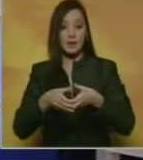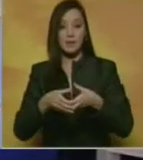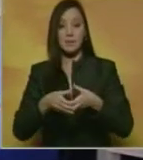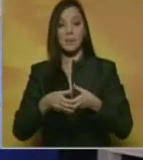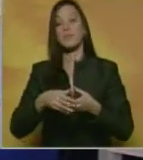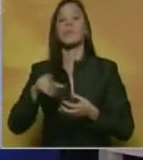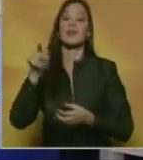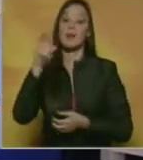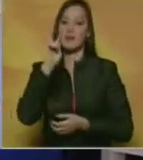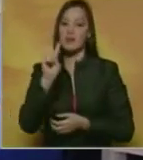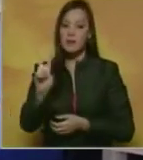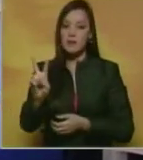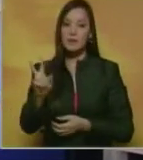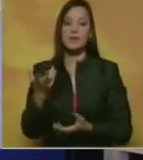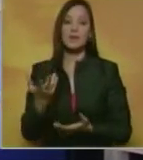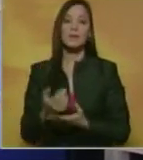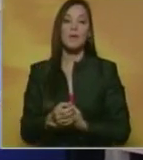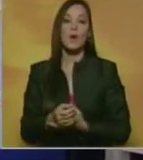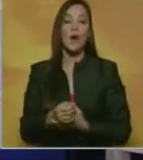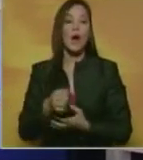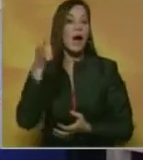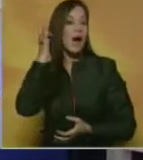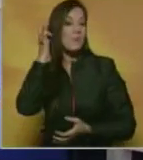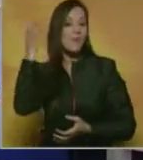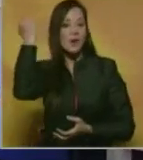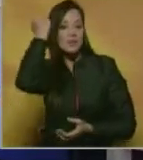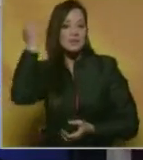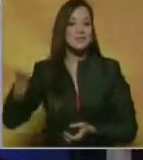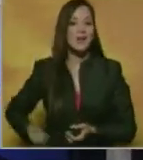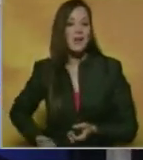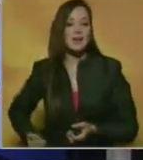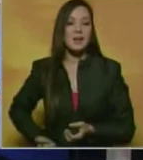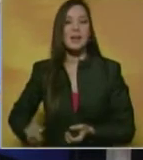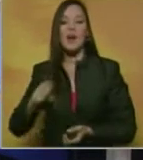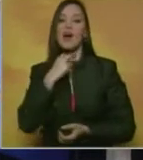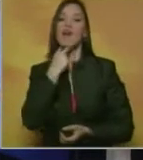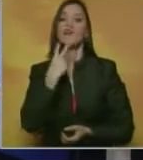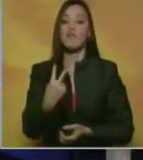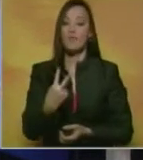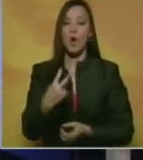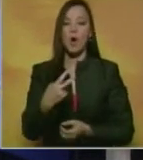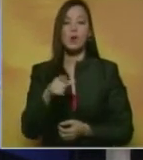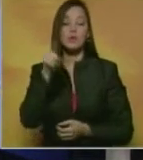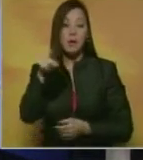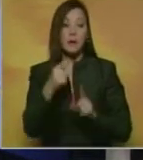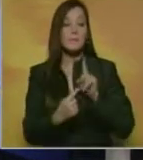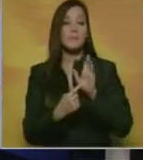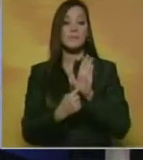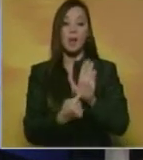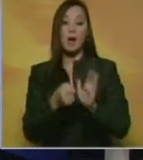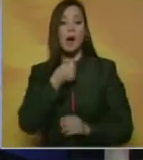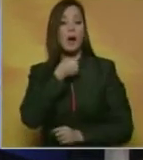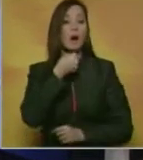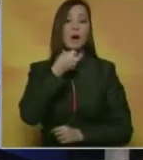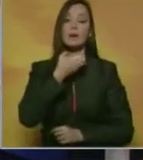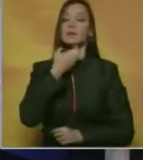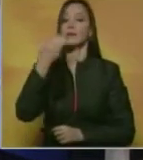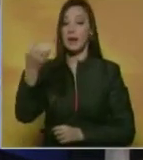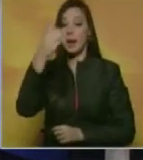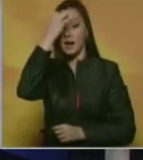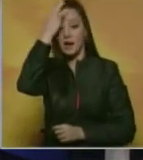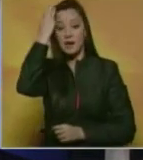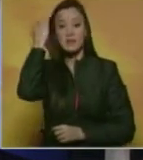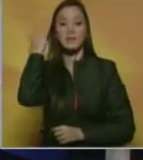la introducción a cargo de Shakira con su voz en esa histórica presentación. Ante ese emotivo